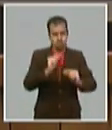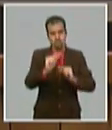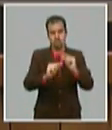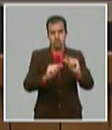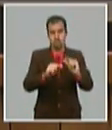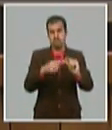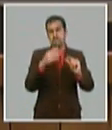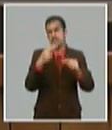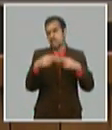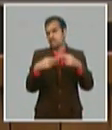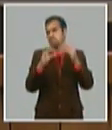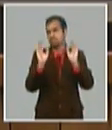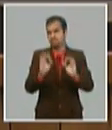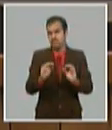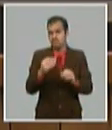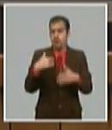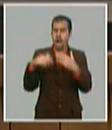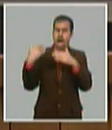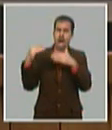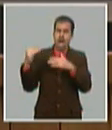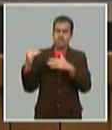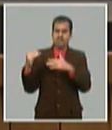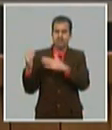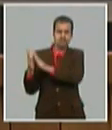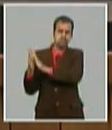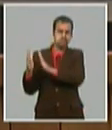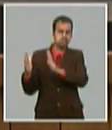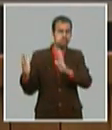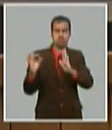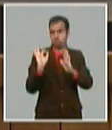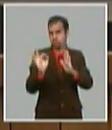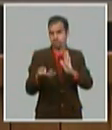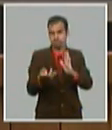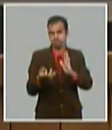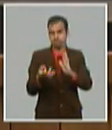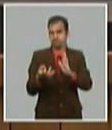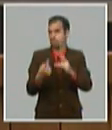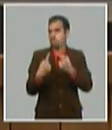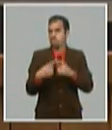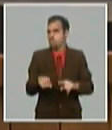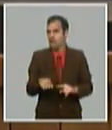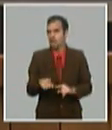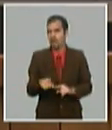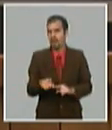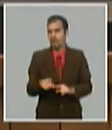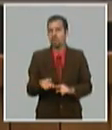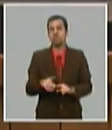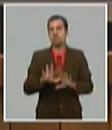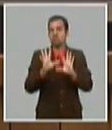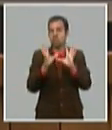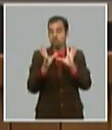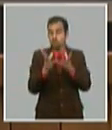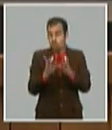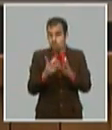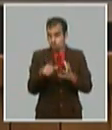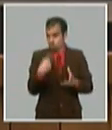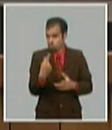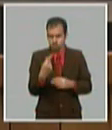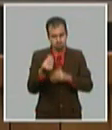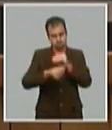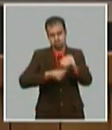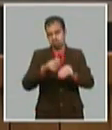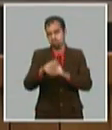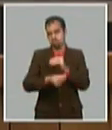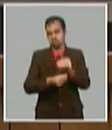hacer lo mismo que veníamos haciendo antes pero no la vida cambió nos ha